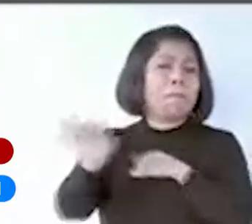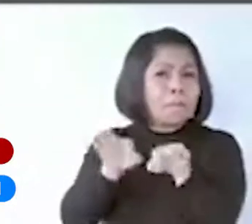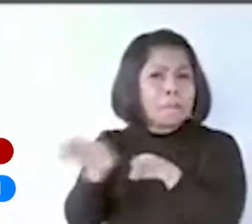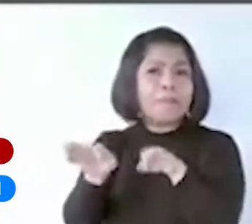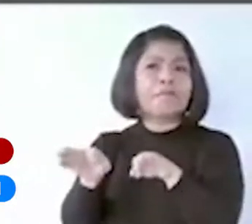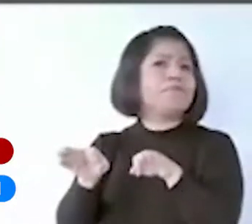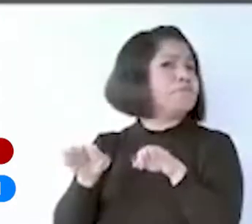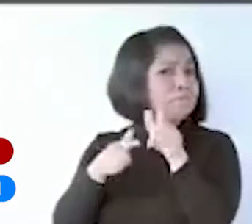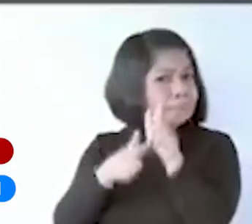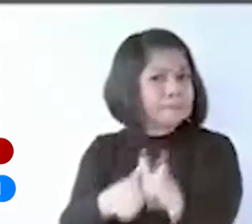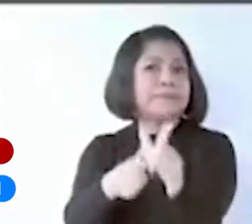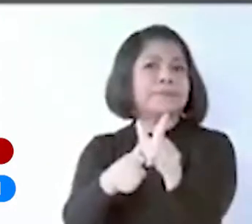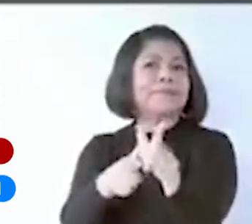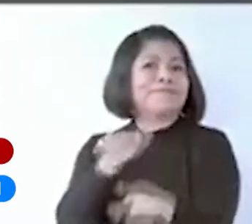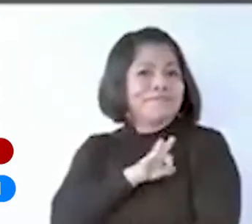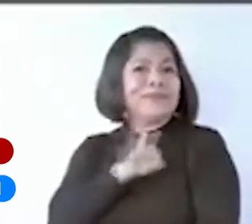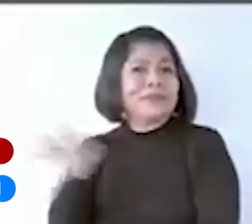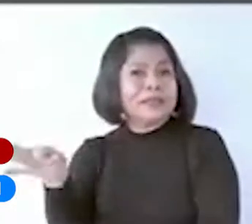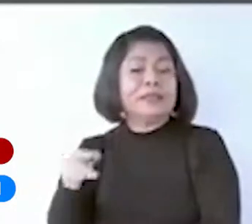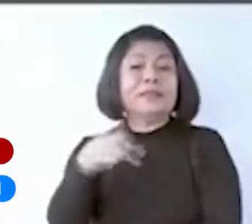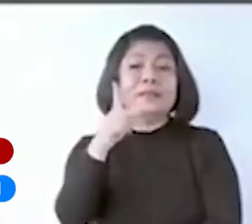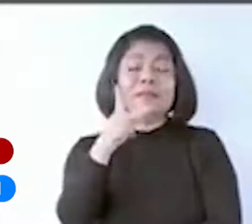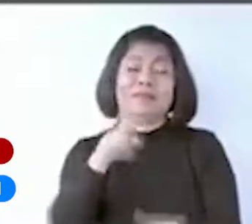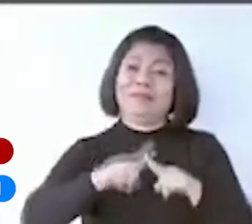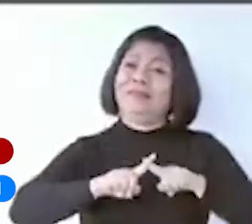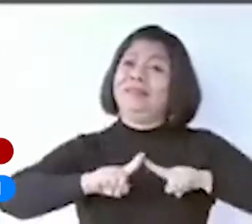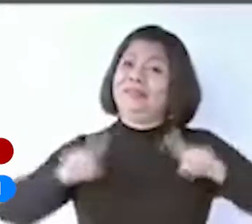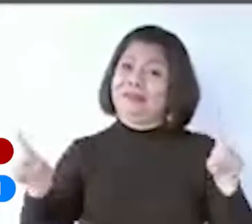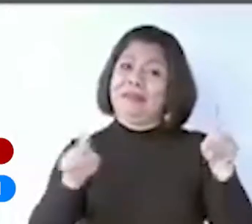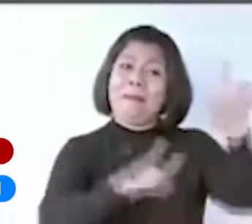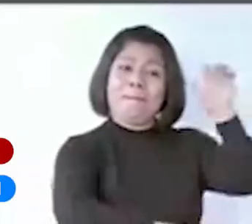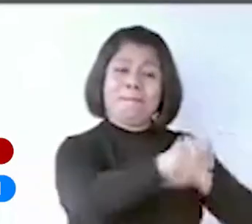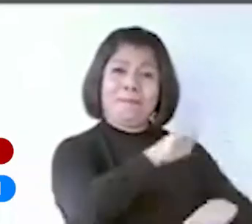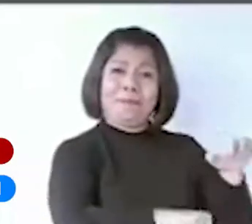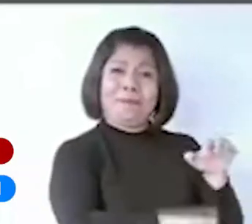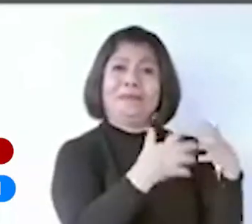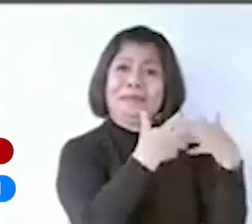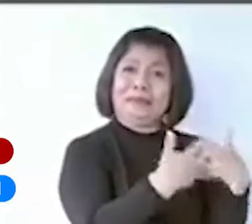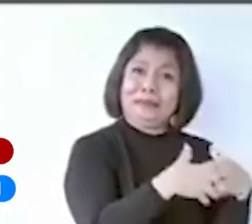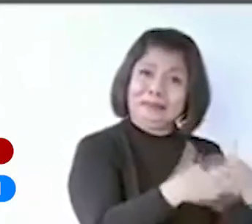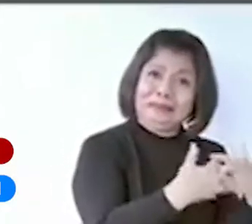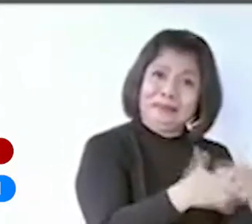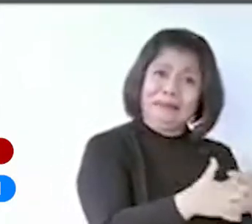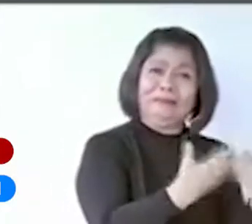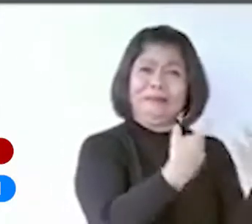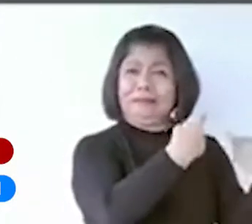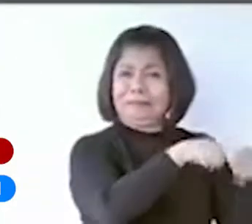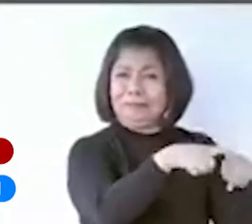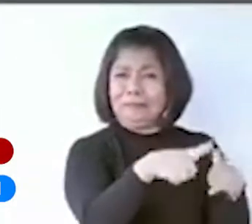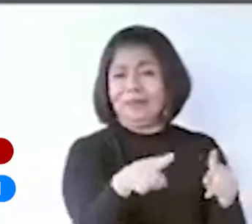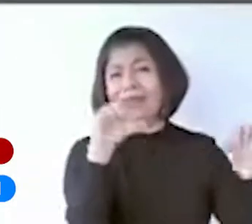y el sector de servicios se desplomaron por la pandemia.